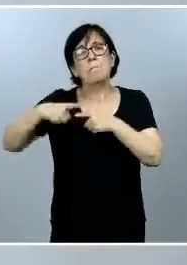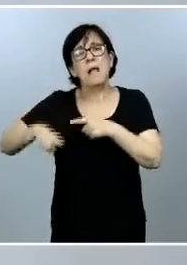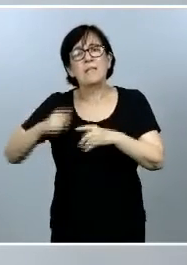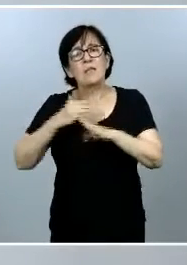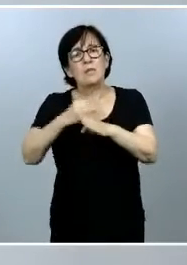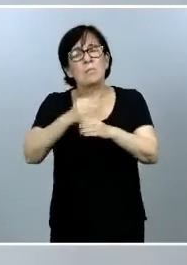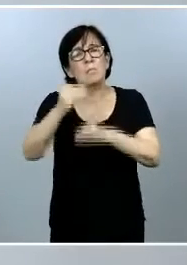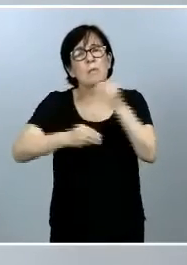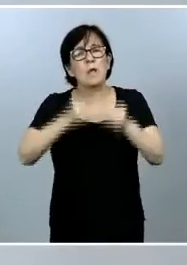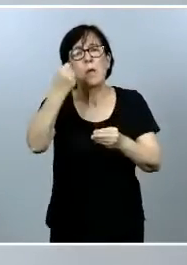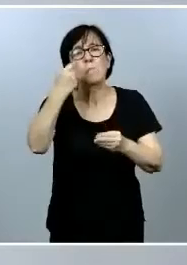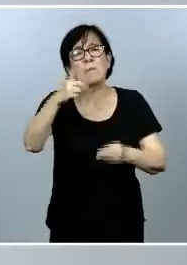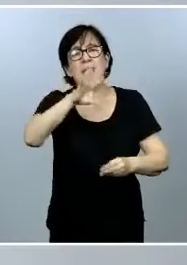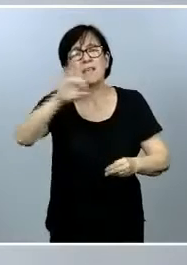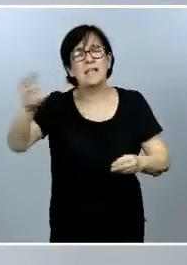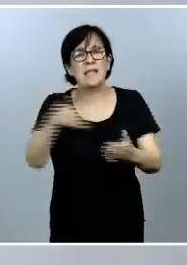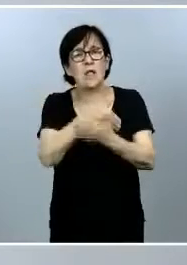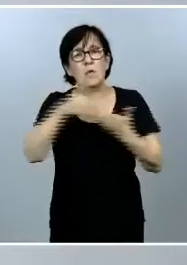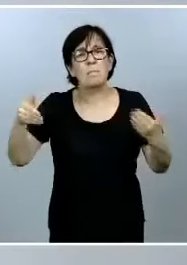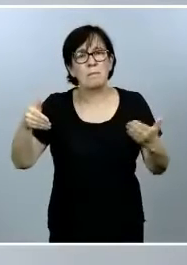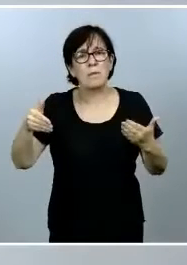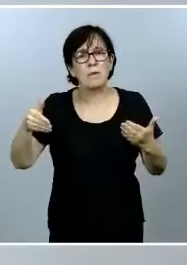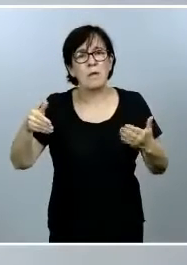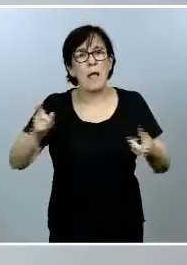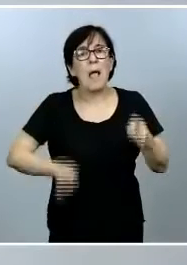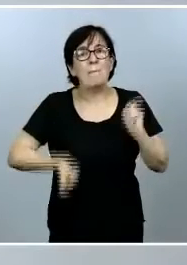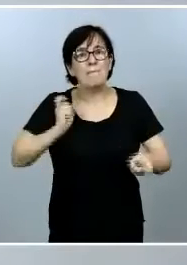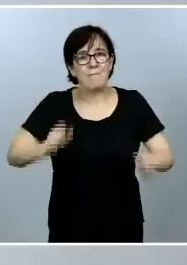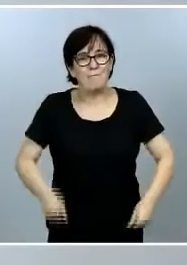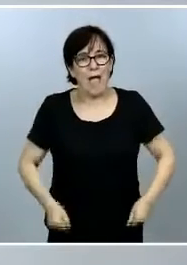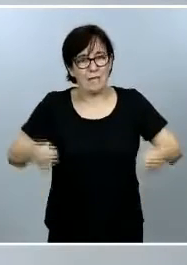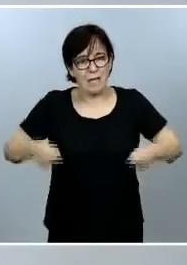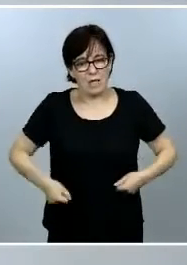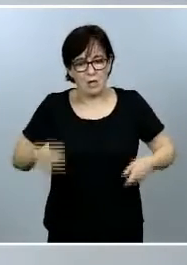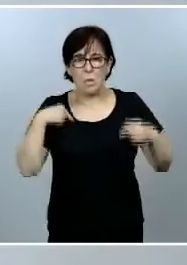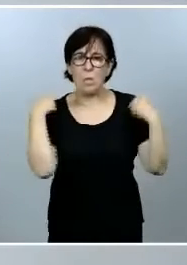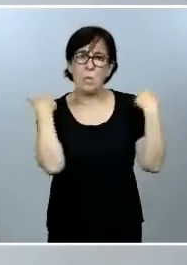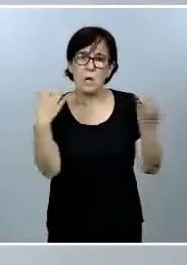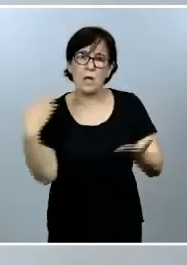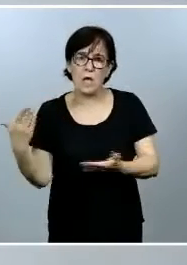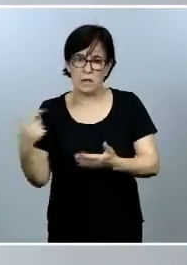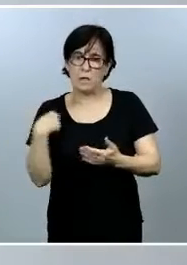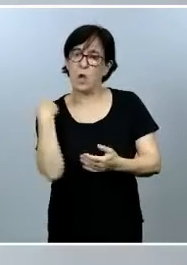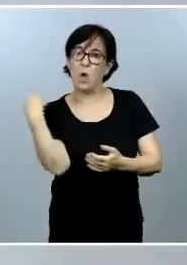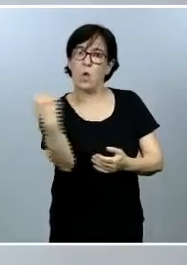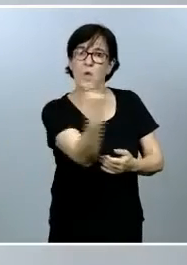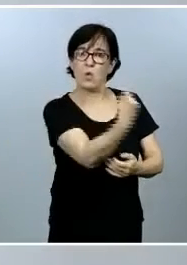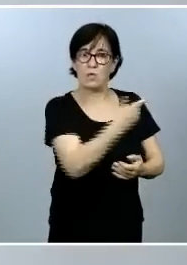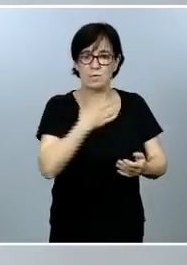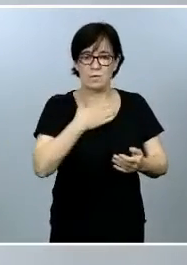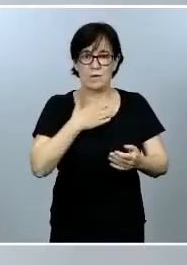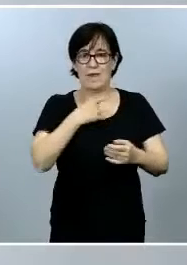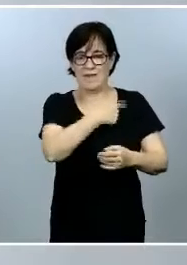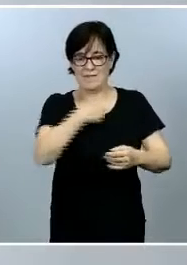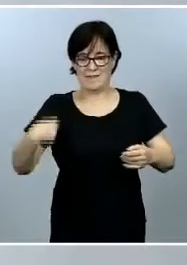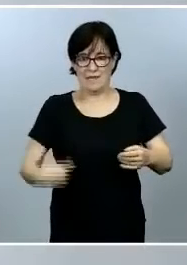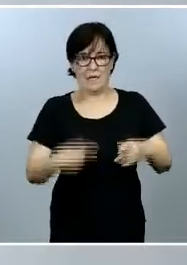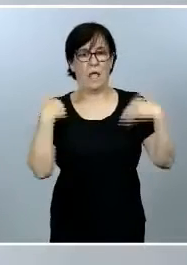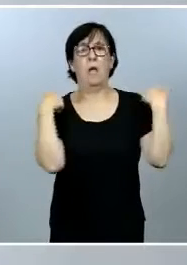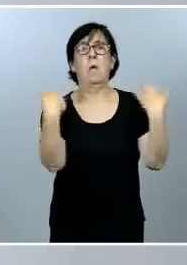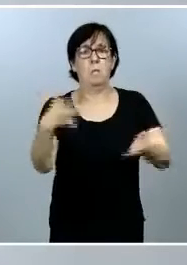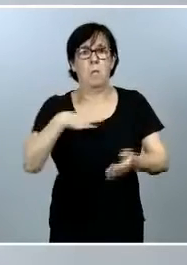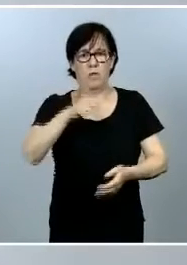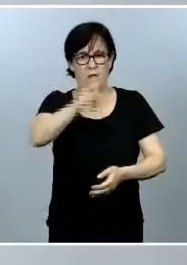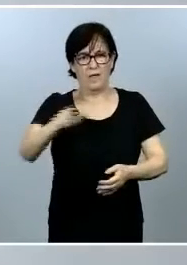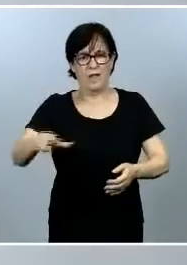hacer 1.500 millones de vaqueros. Nos daría para regalar un vaquero a cada uno de los habitantes de China y todavía nos sobrarían unos